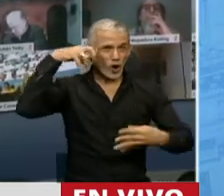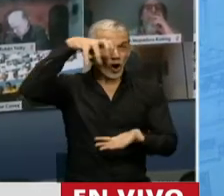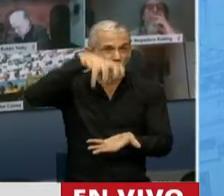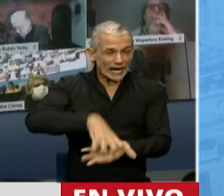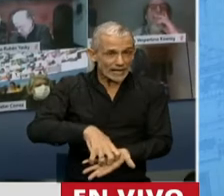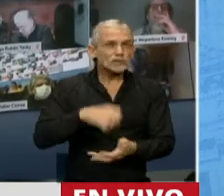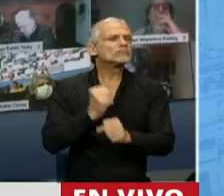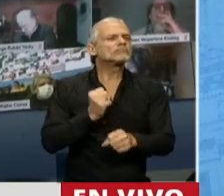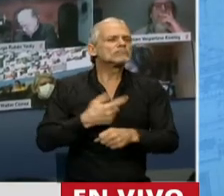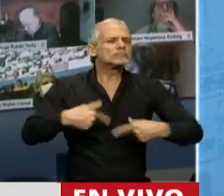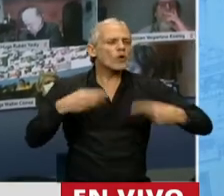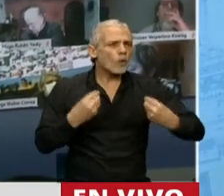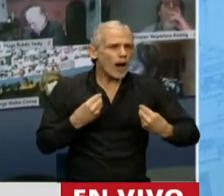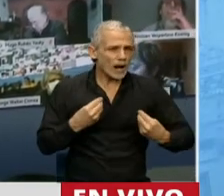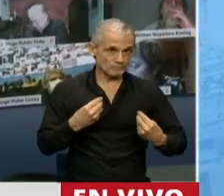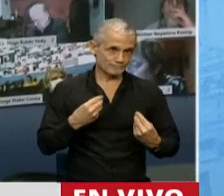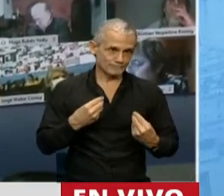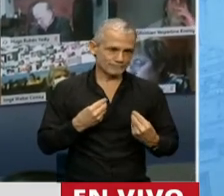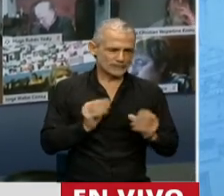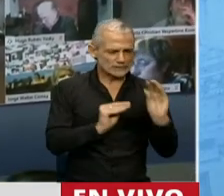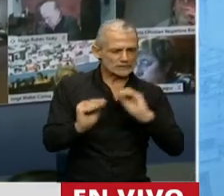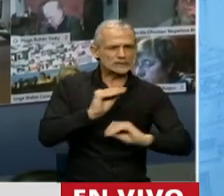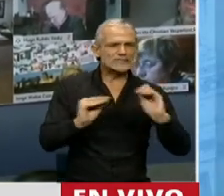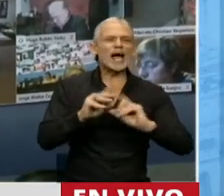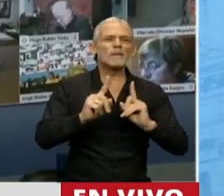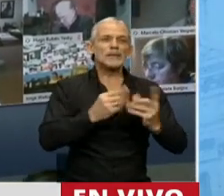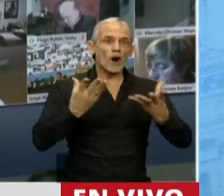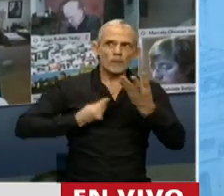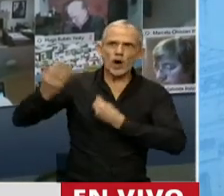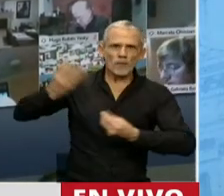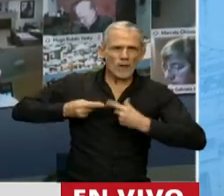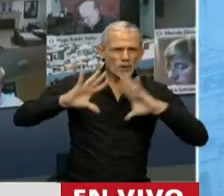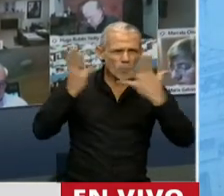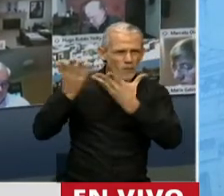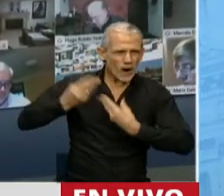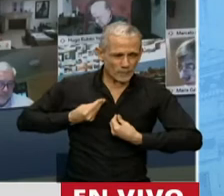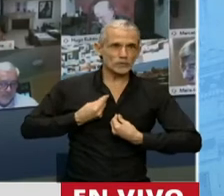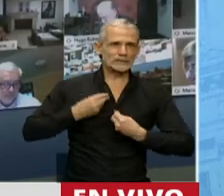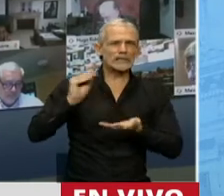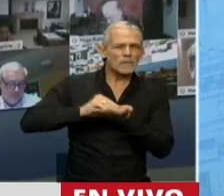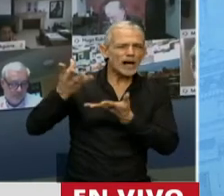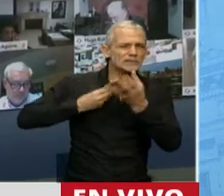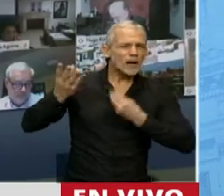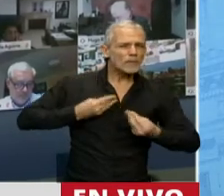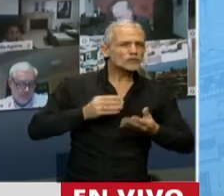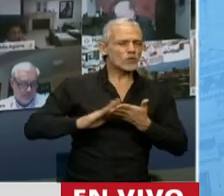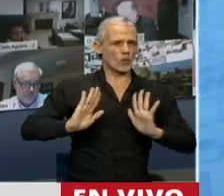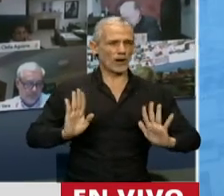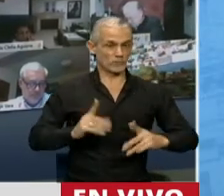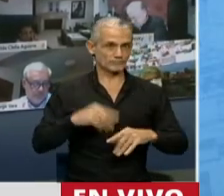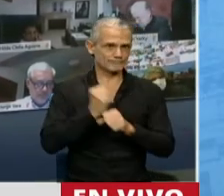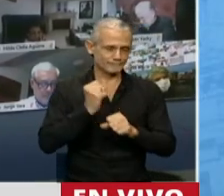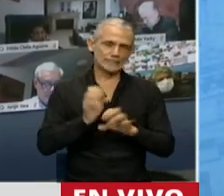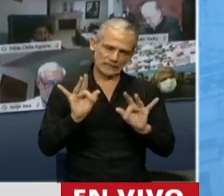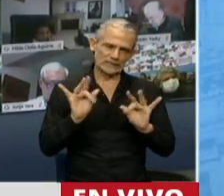una tarea por delante de recomponer estos apoyos y de procurar nuevos apoyos, presidente. Tarea